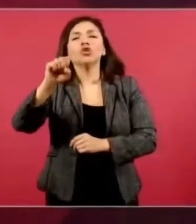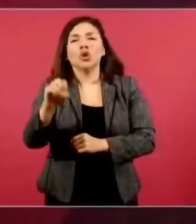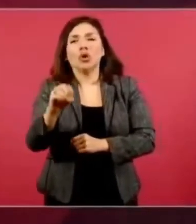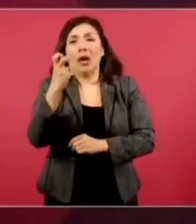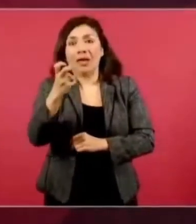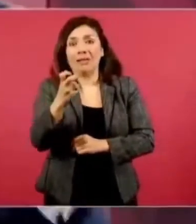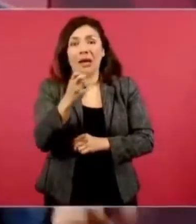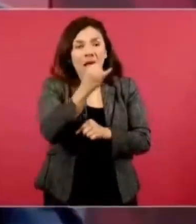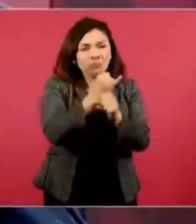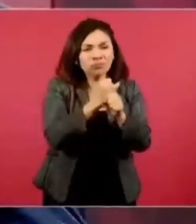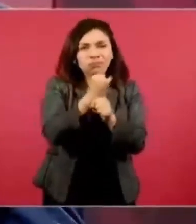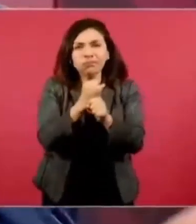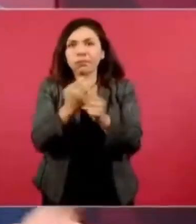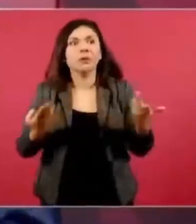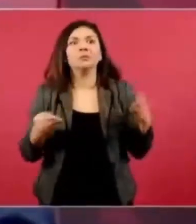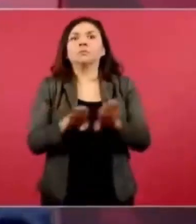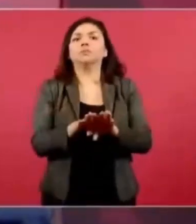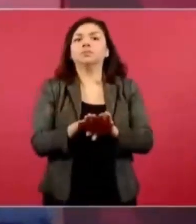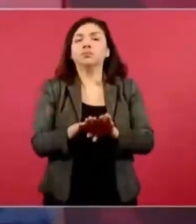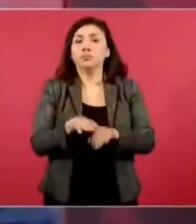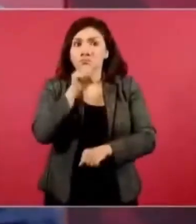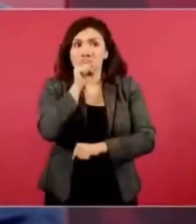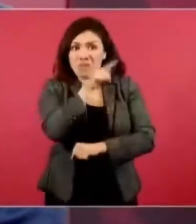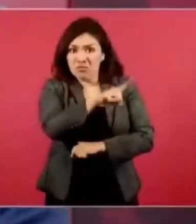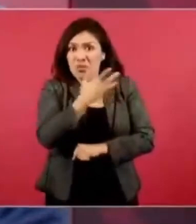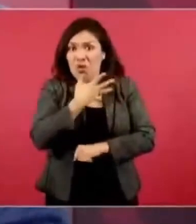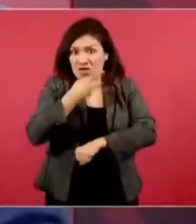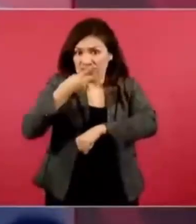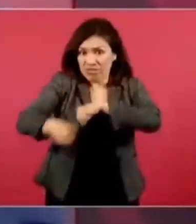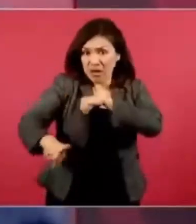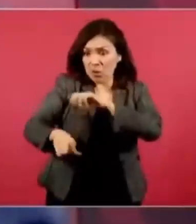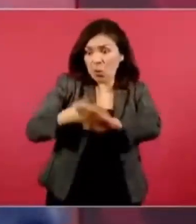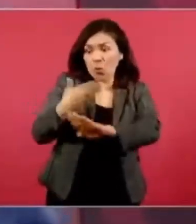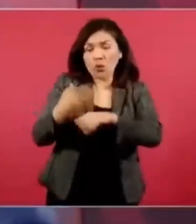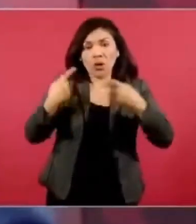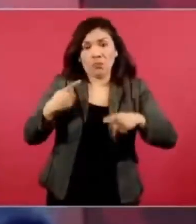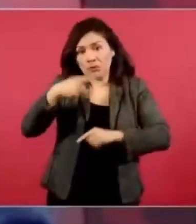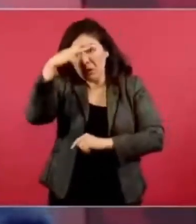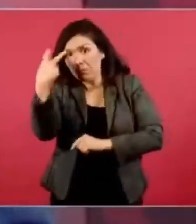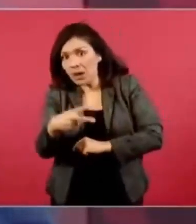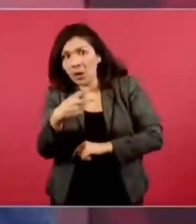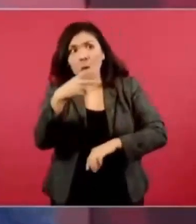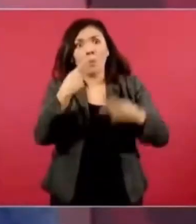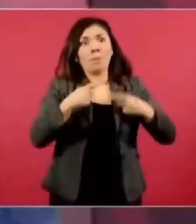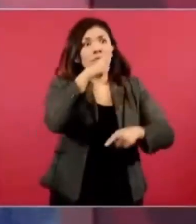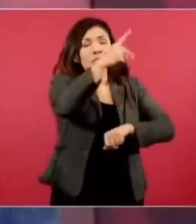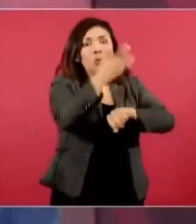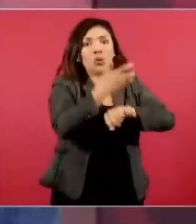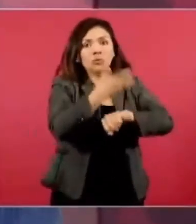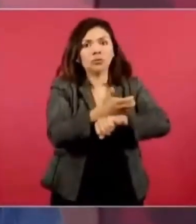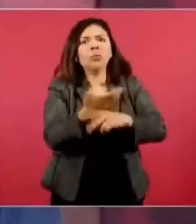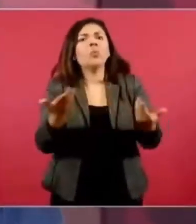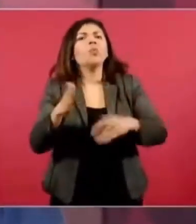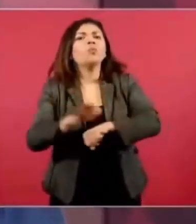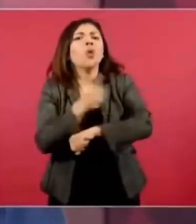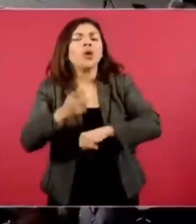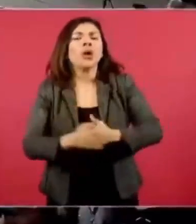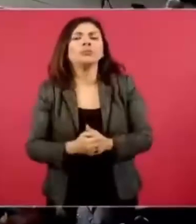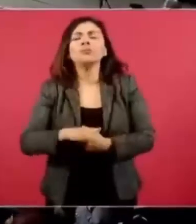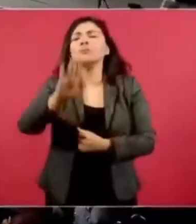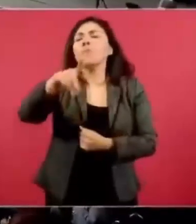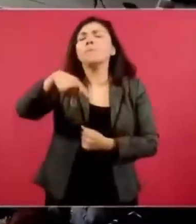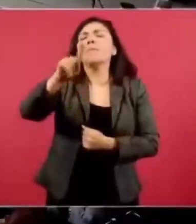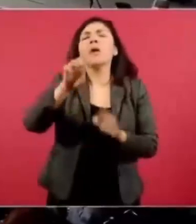Que causaron también daños, no sólo a mexicanos, a estadounidenses. Pero no llamar a rendir cuentas no sería